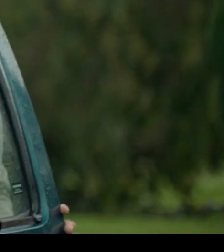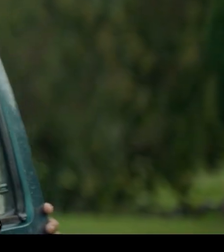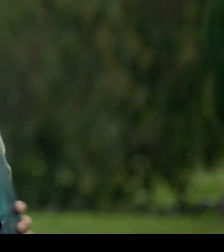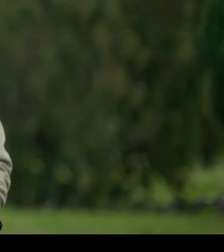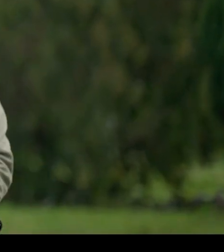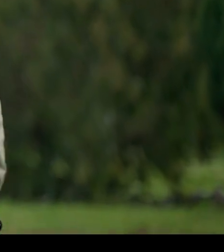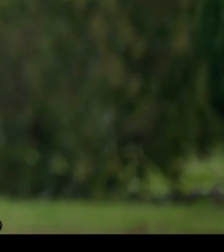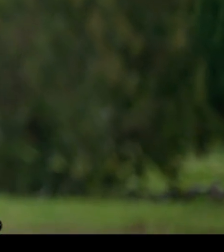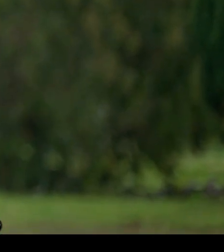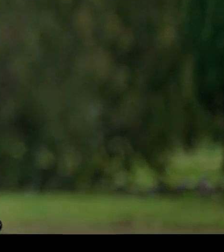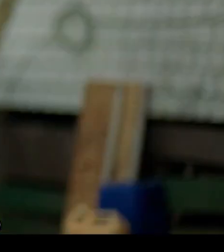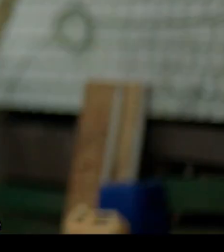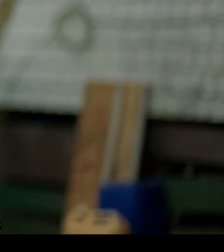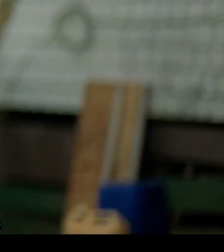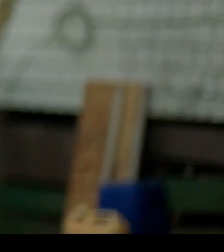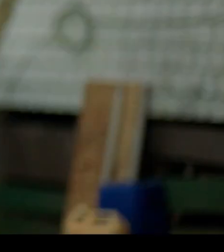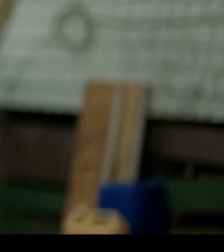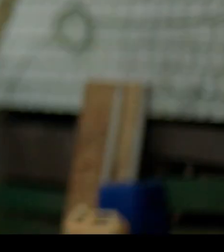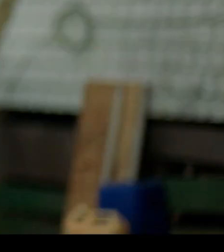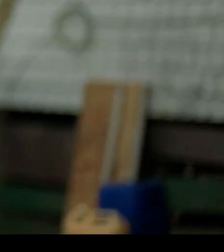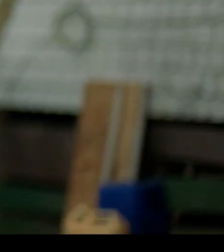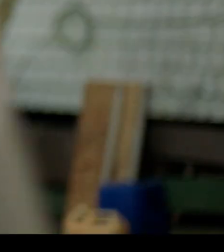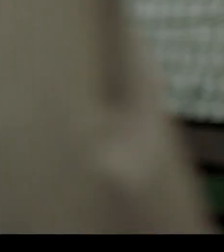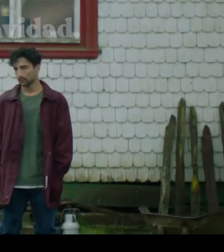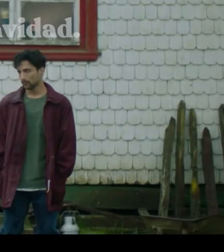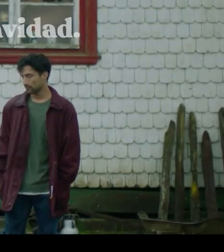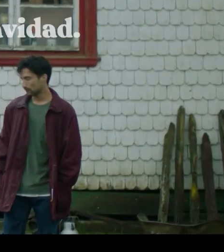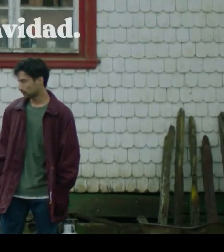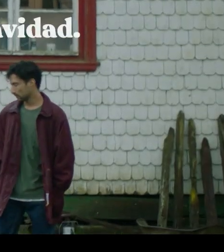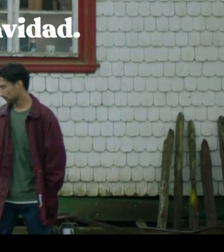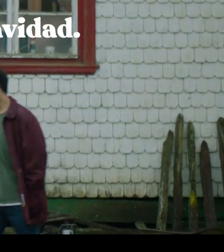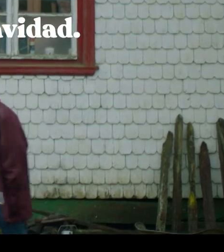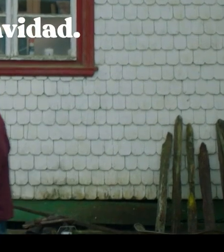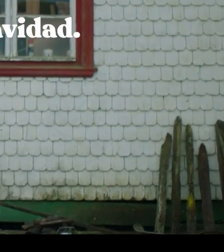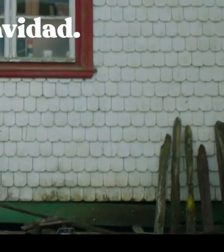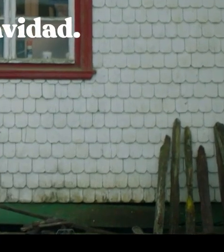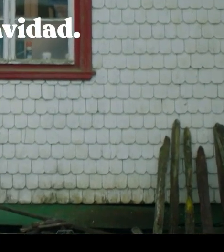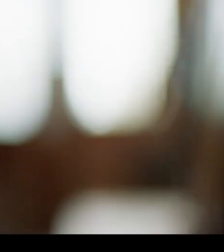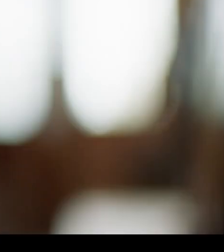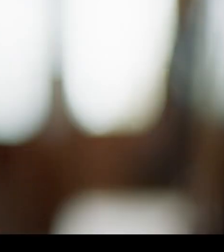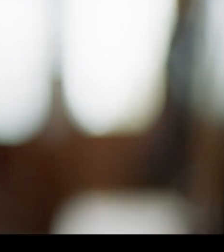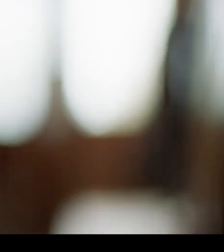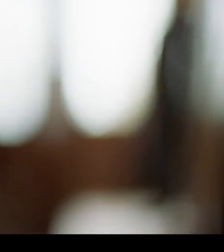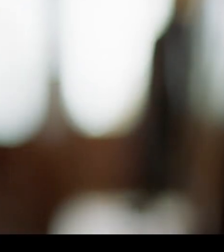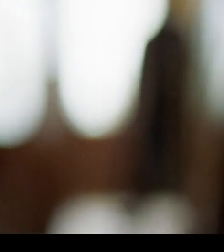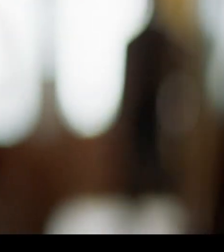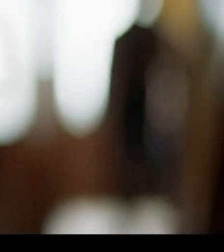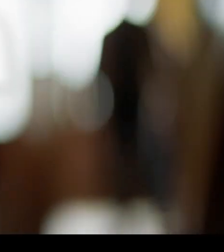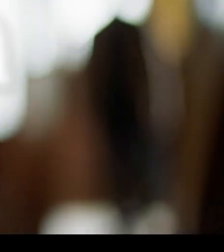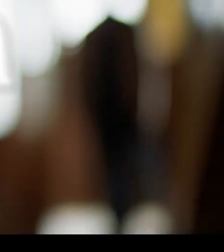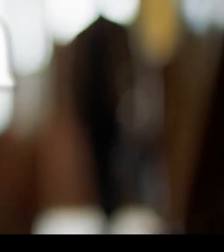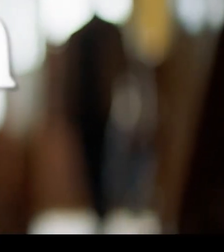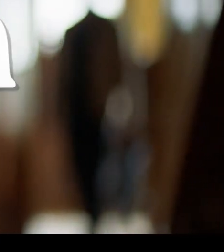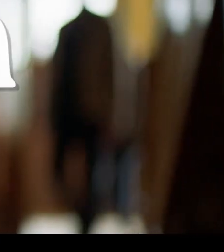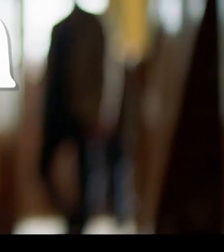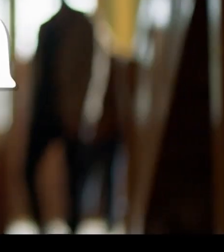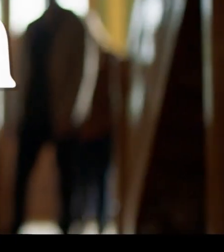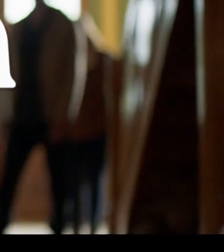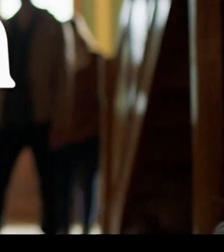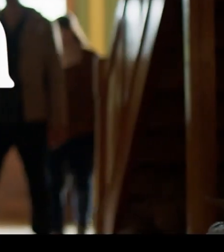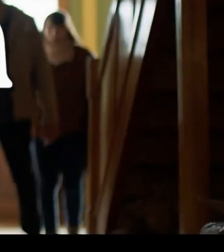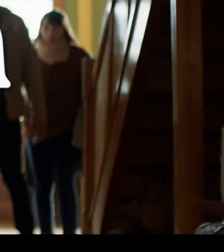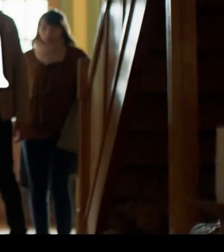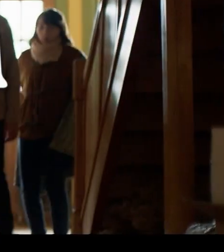Con mis hermanos nos habíamos distanciado por algo que ya ni me acuerdo. La única que sabía cómo unirnos ya no estaba con nosotros.